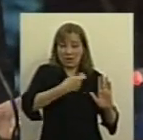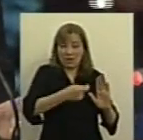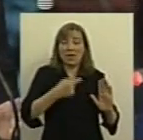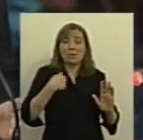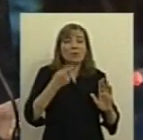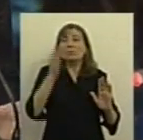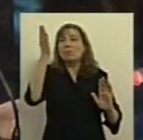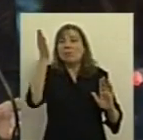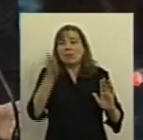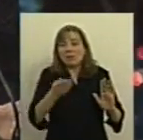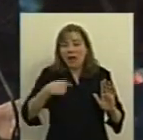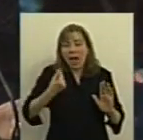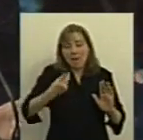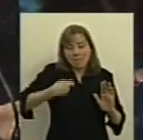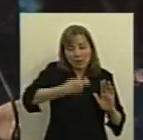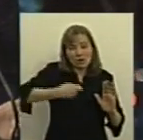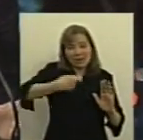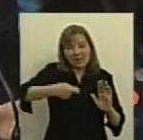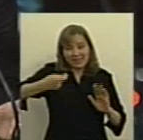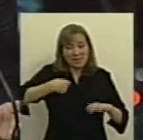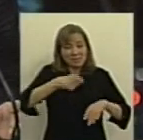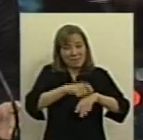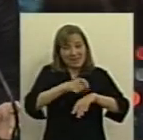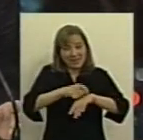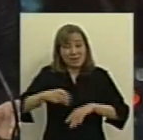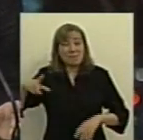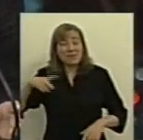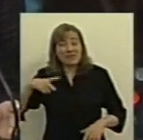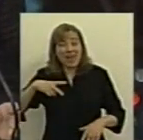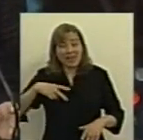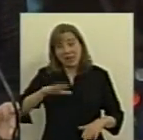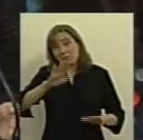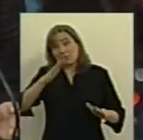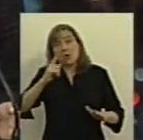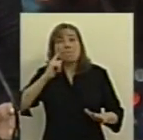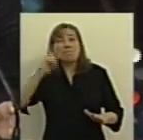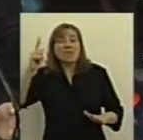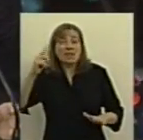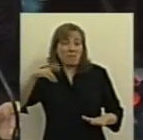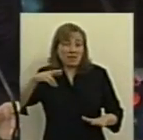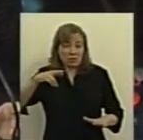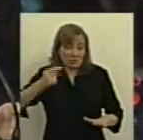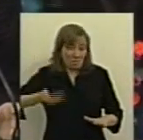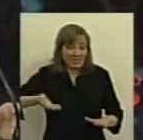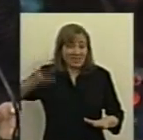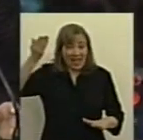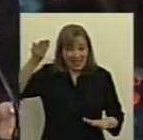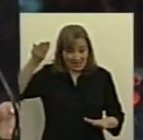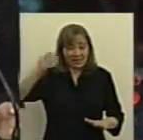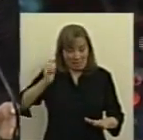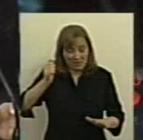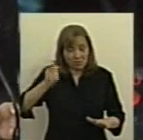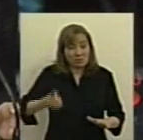de aportes que se hacen en las medicinas prepagas de mil pesos a la más cara la menos que